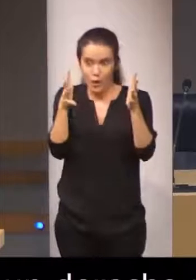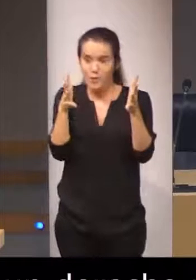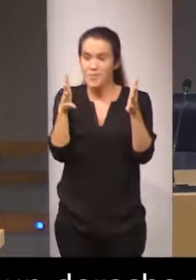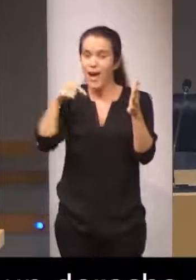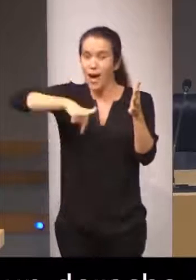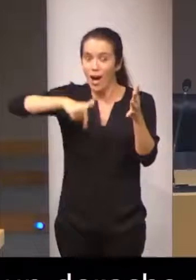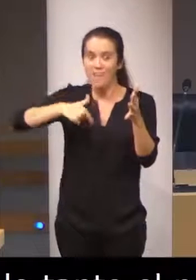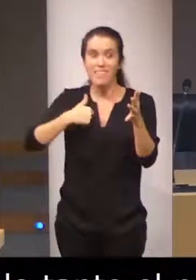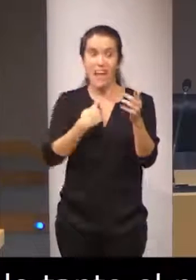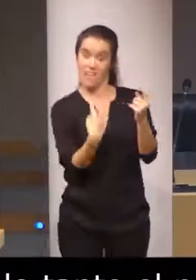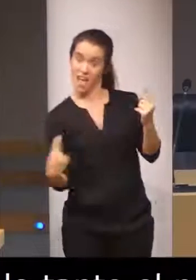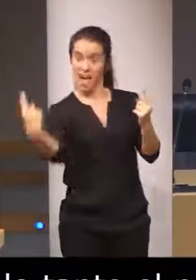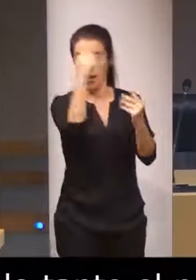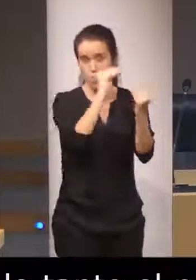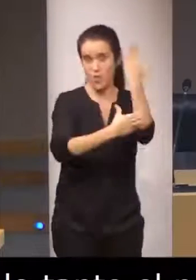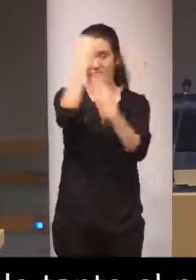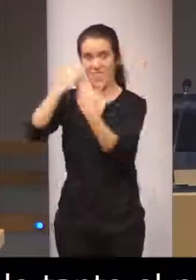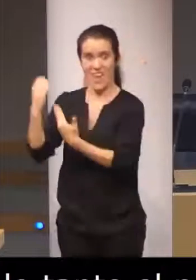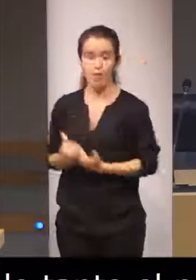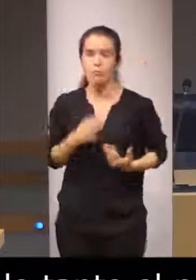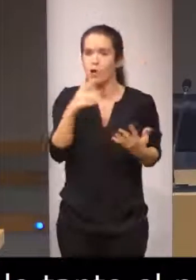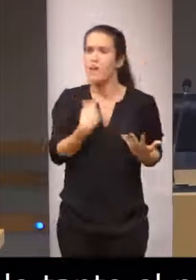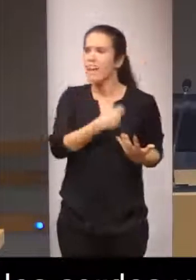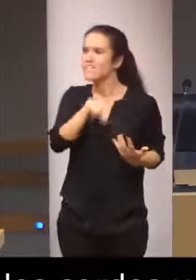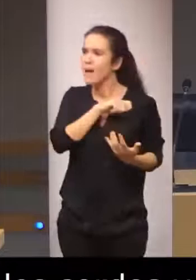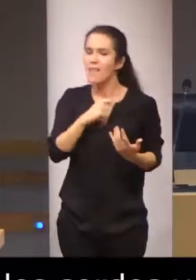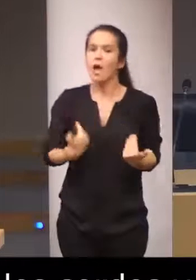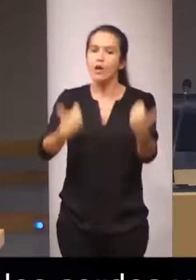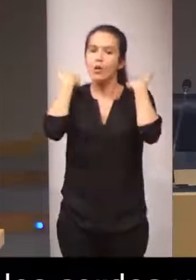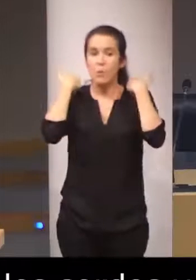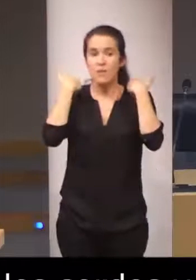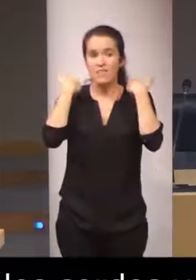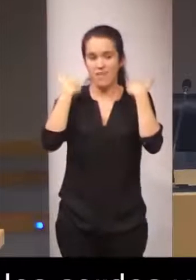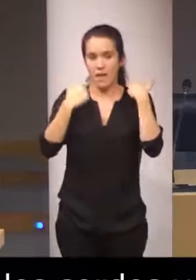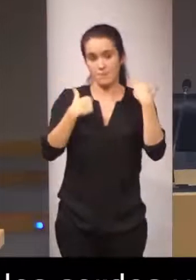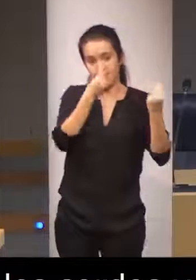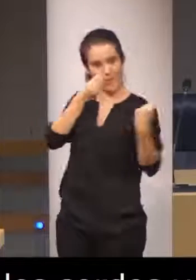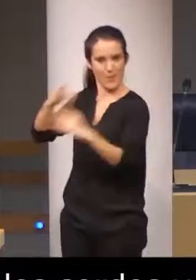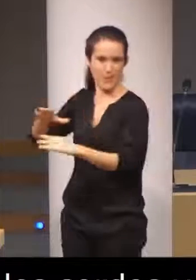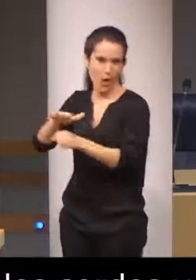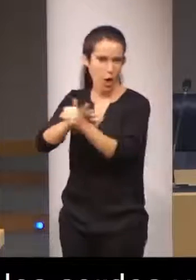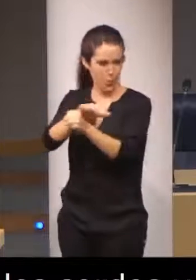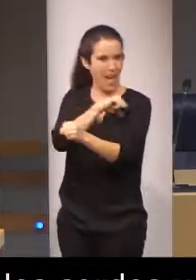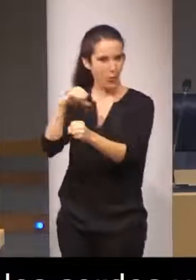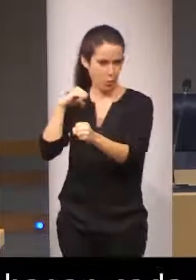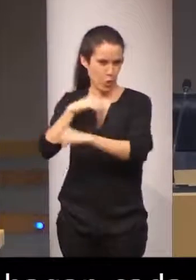que hagan cada federación porque en España las competencias son transferidas a comunidades autónomas